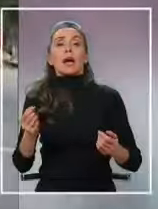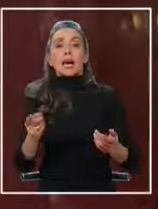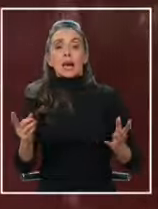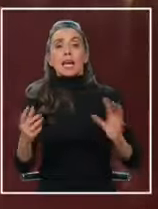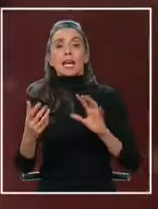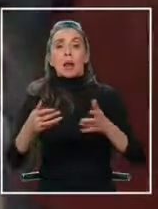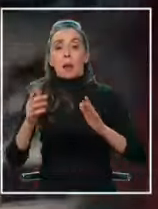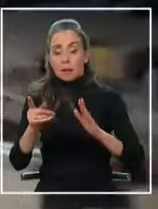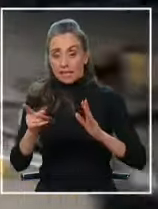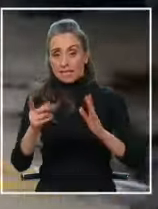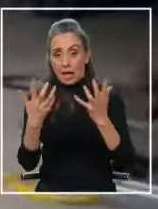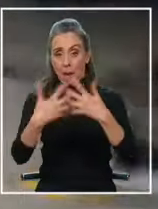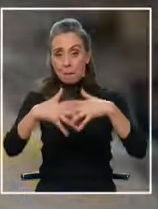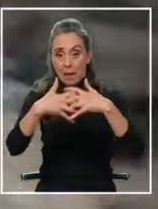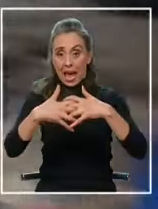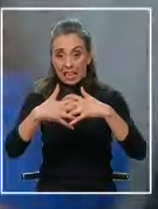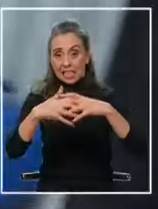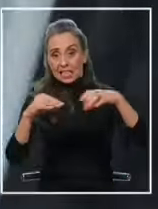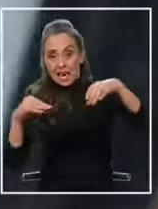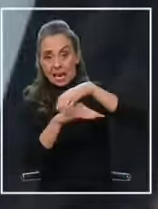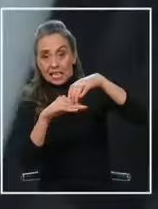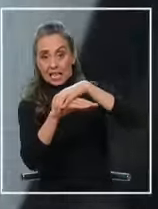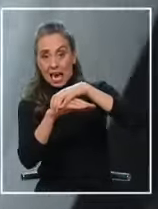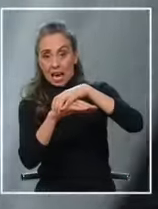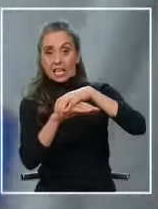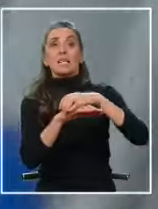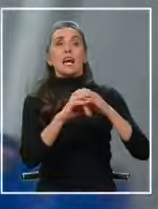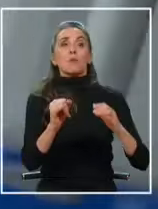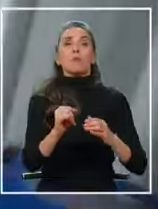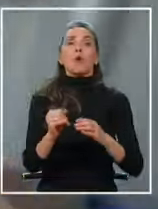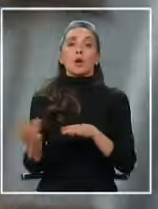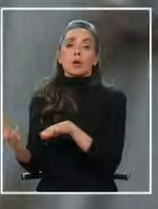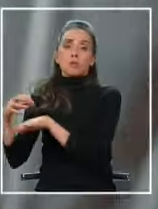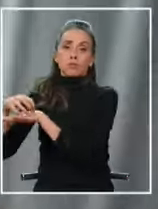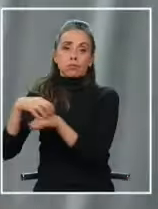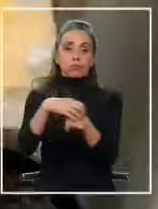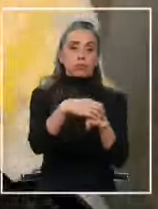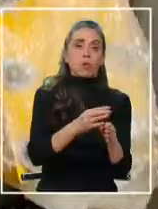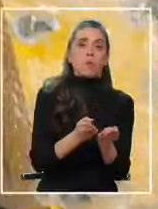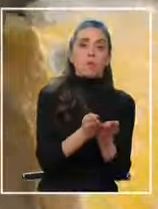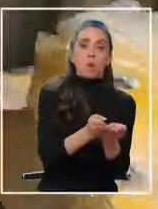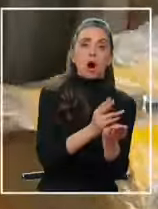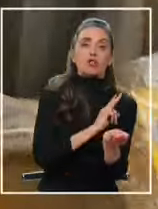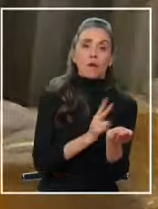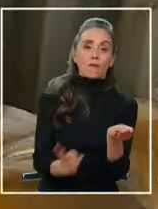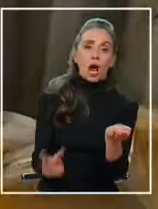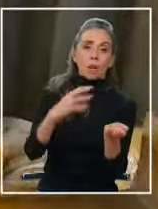armaban estas máquinas cierto para luego exportarlas por los puertos de Valparaíso o San Antonio